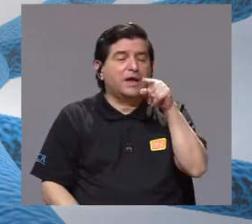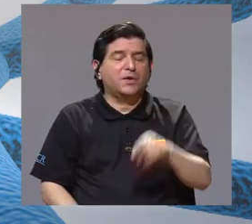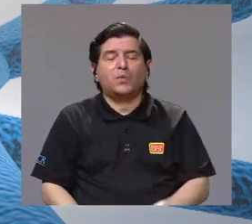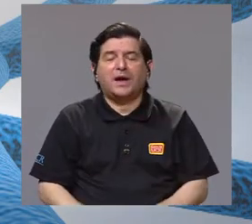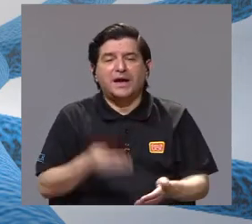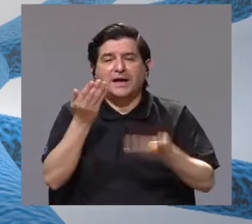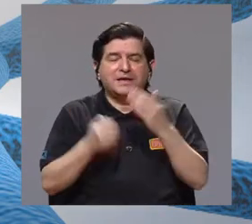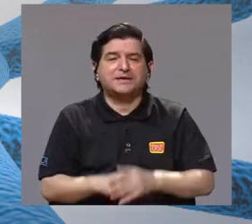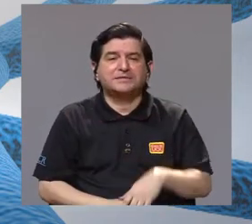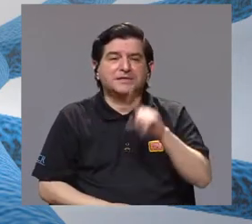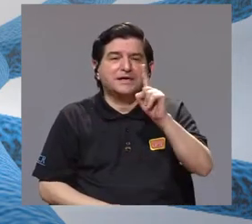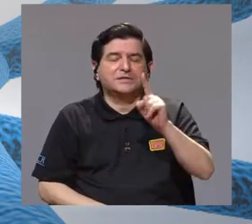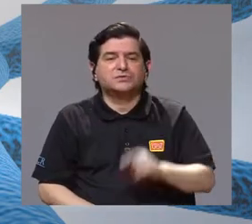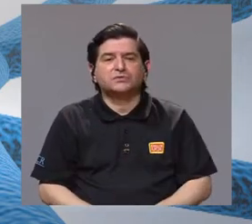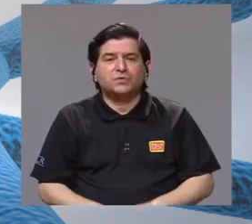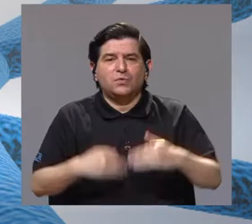el techo.